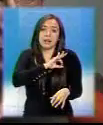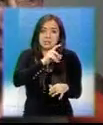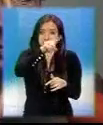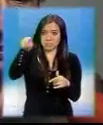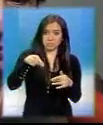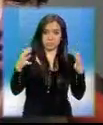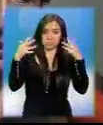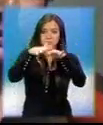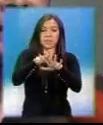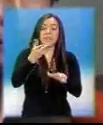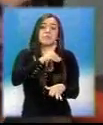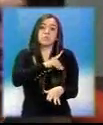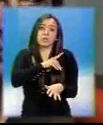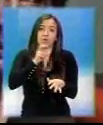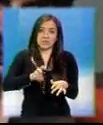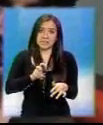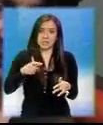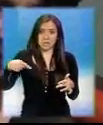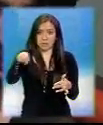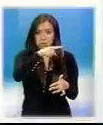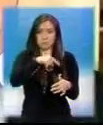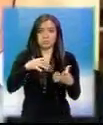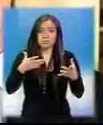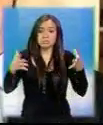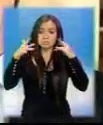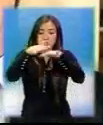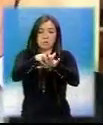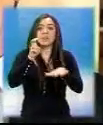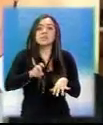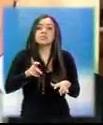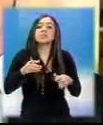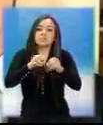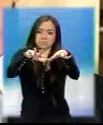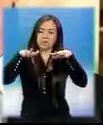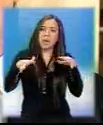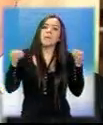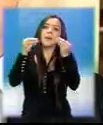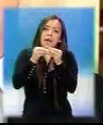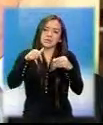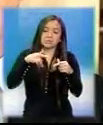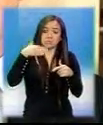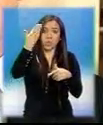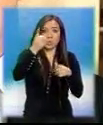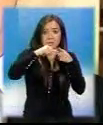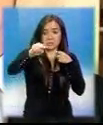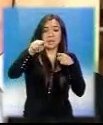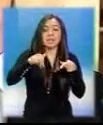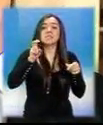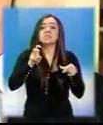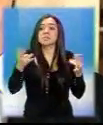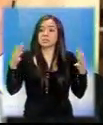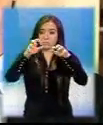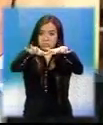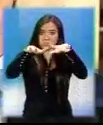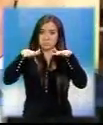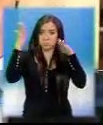tienen en los propios diputados. Sin embargo, habría que revisarla. La otra semana tenemos la asamblea ampliada del sector privado, donde se va